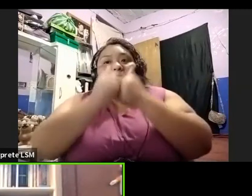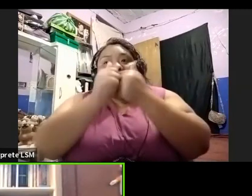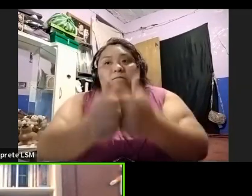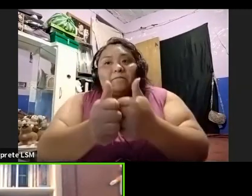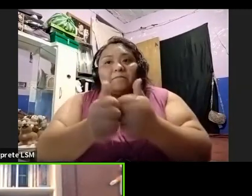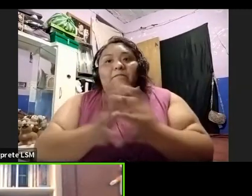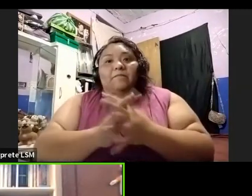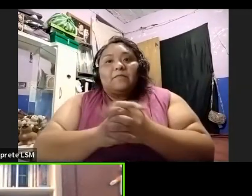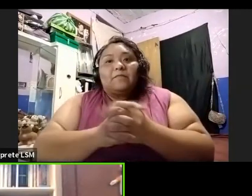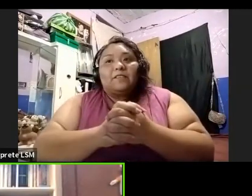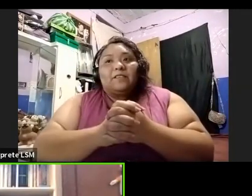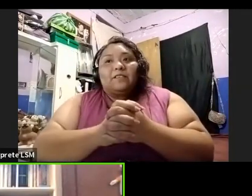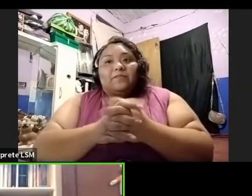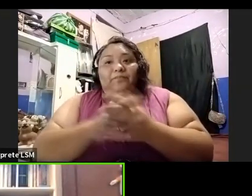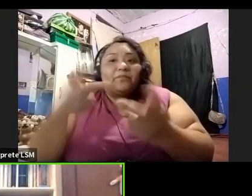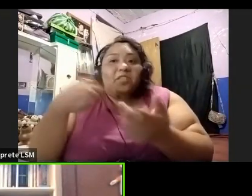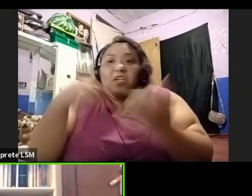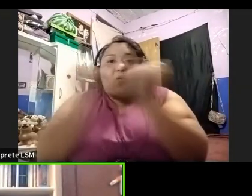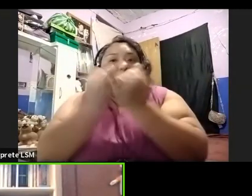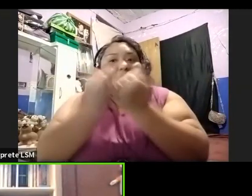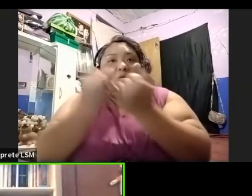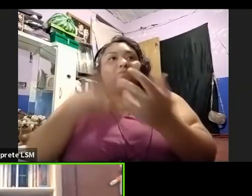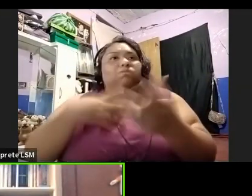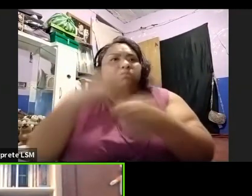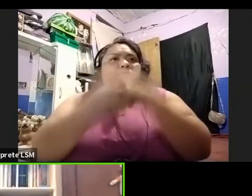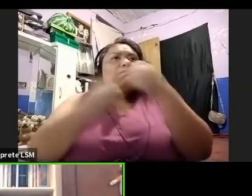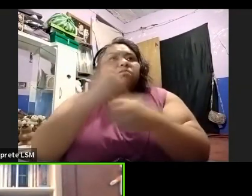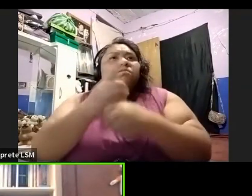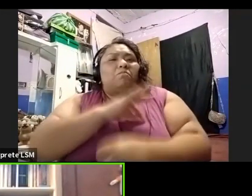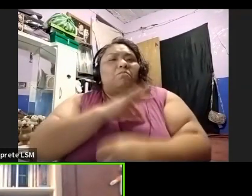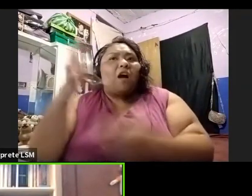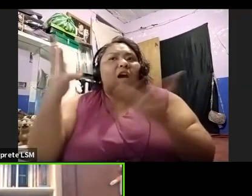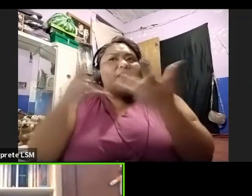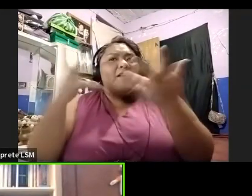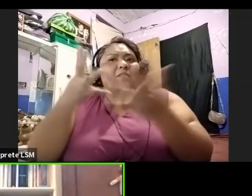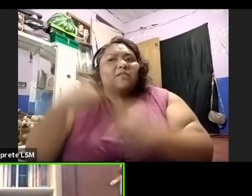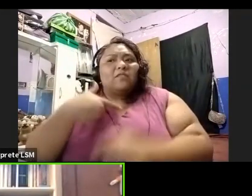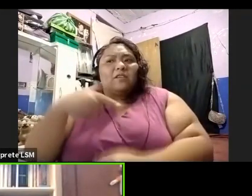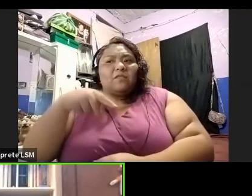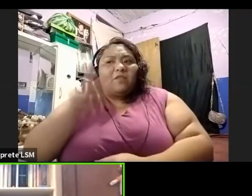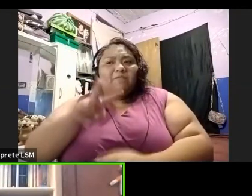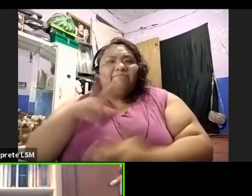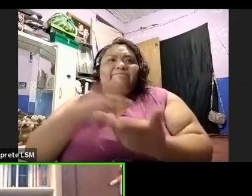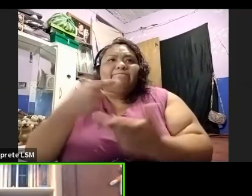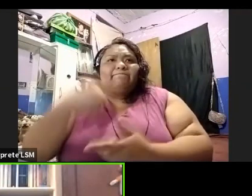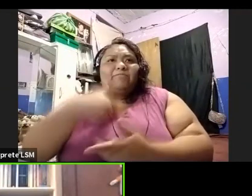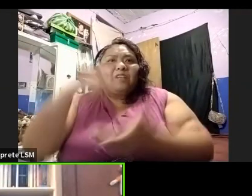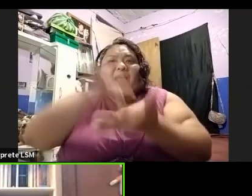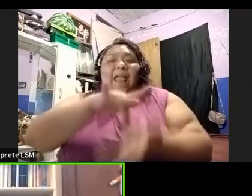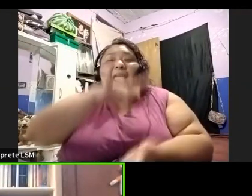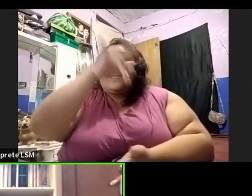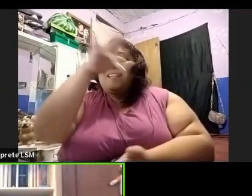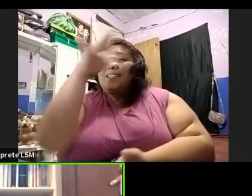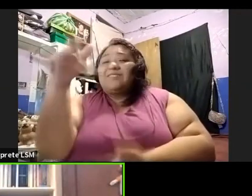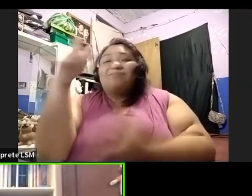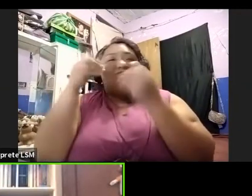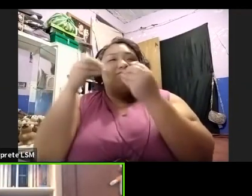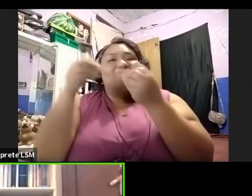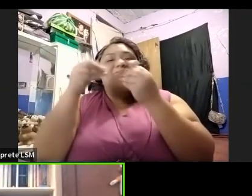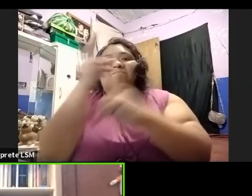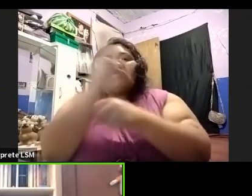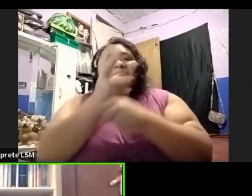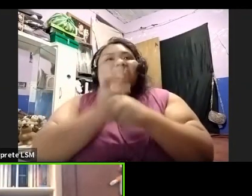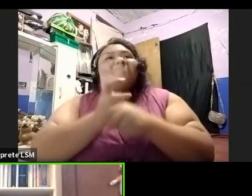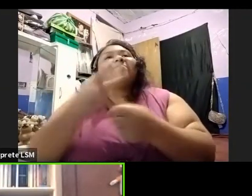por ahí también tengan la oportunidad. Y pues bueno, por mi parte, agradecerte esta rica charla